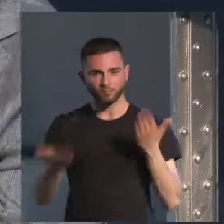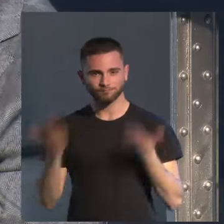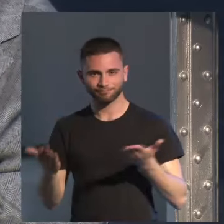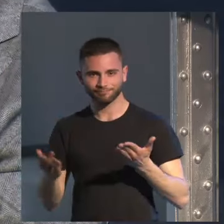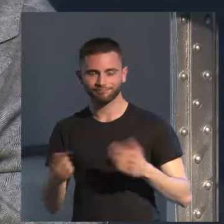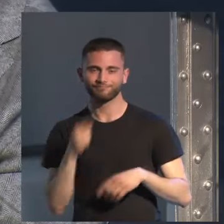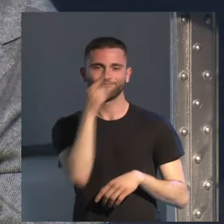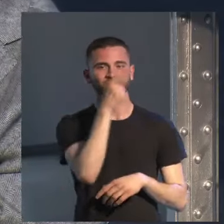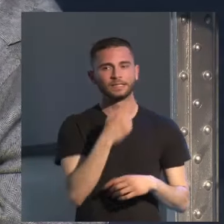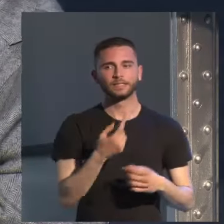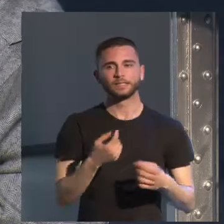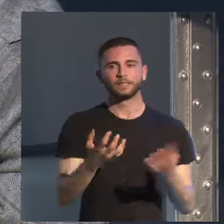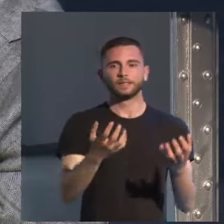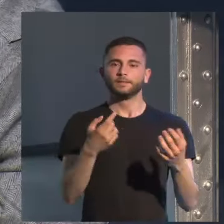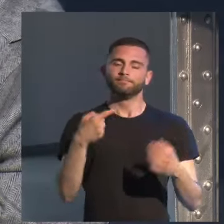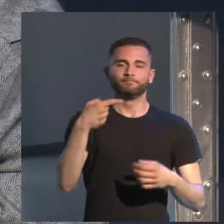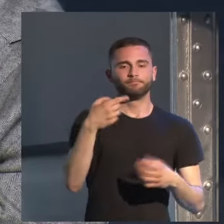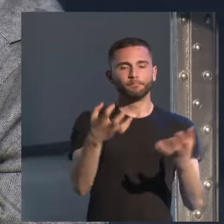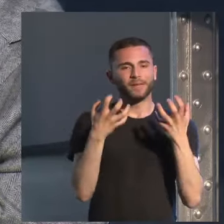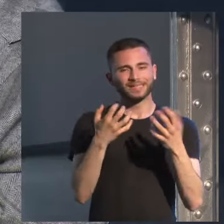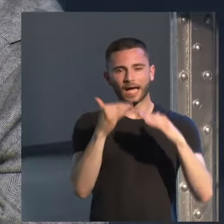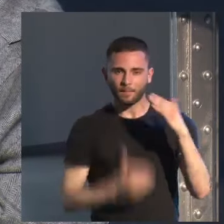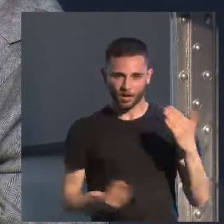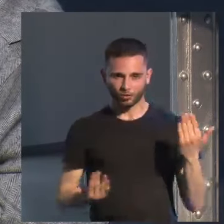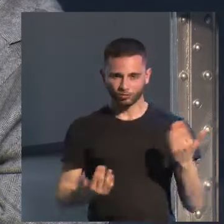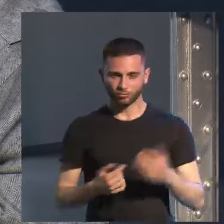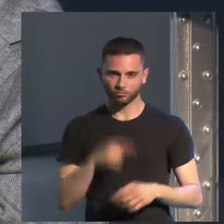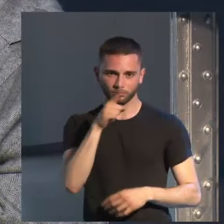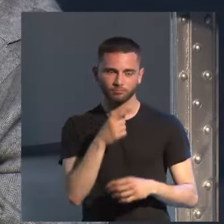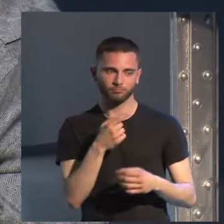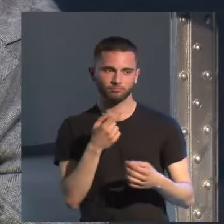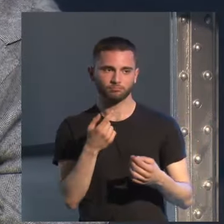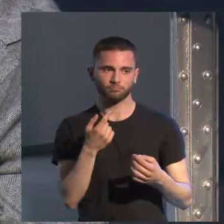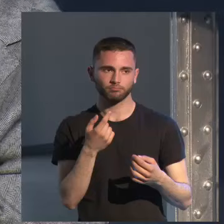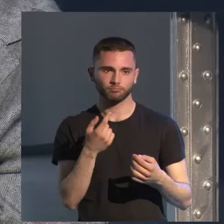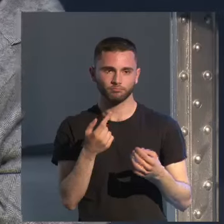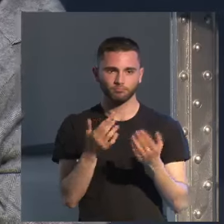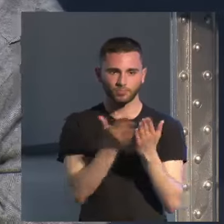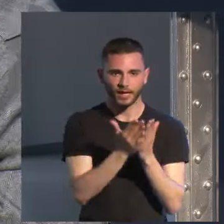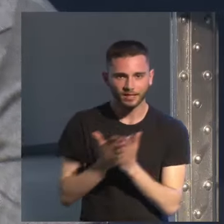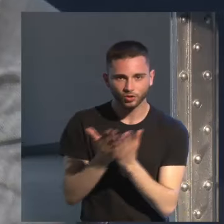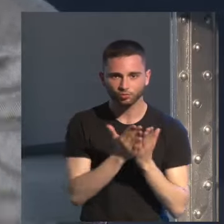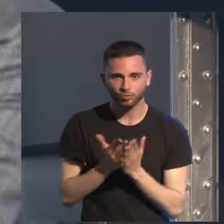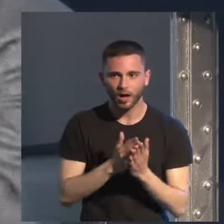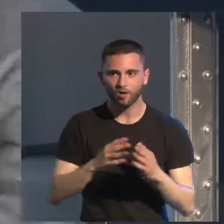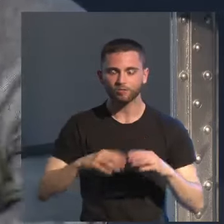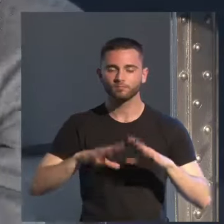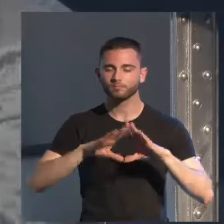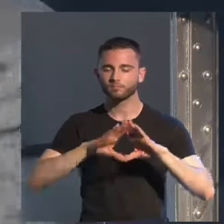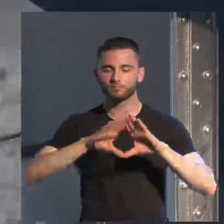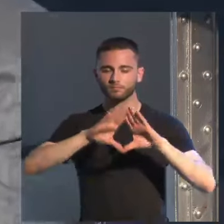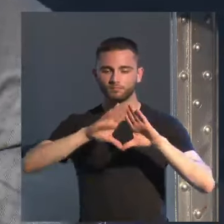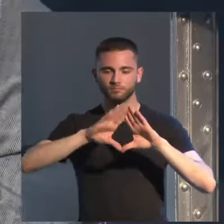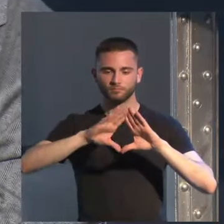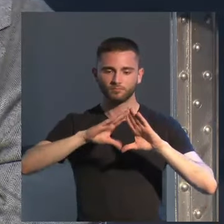desventaja juega con desventaja hazte idea una carrera de 100 metros de 100 metros que estén ahí los 8